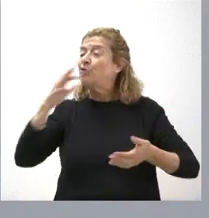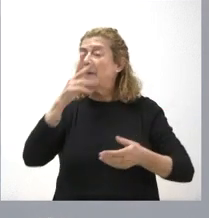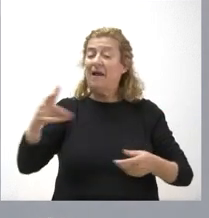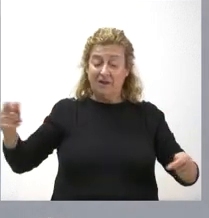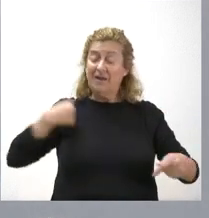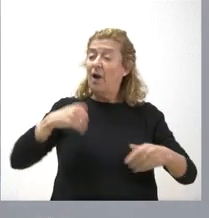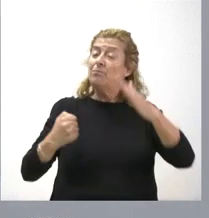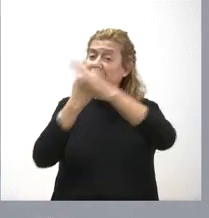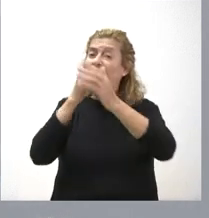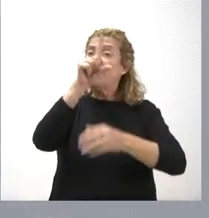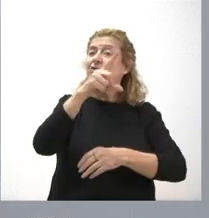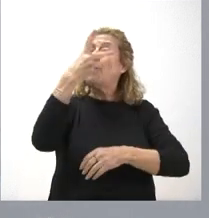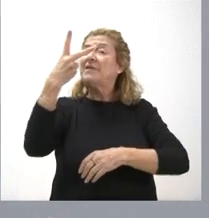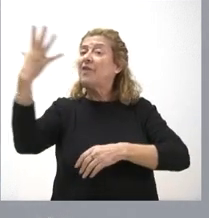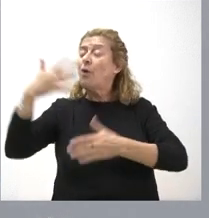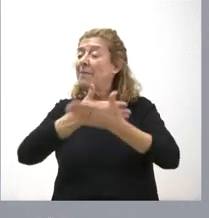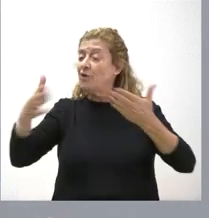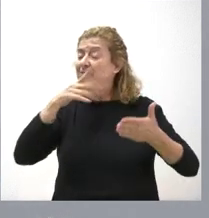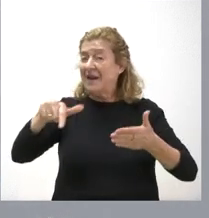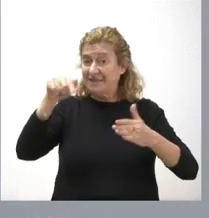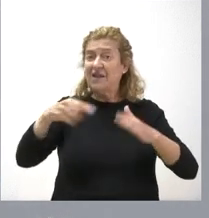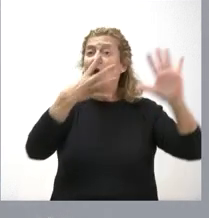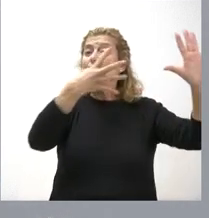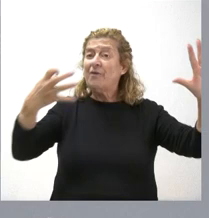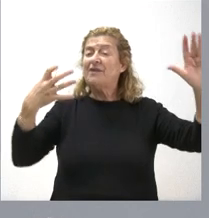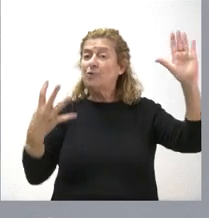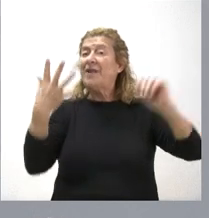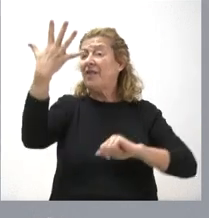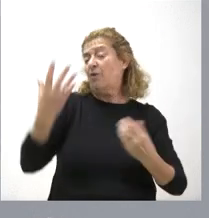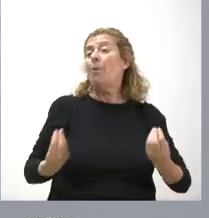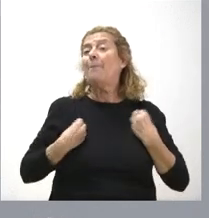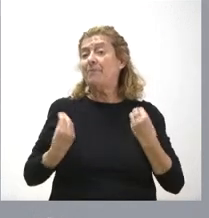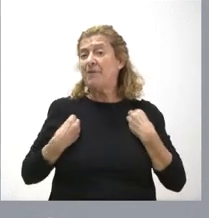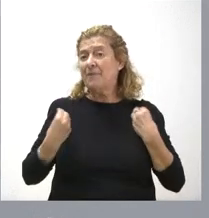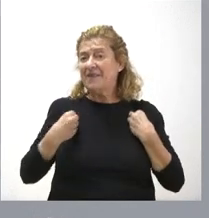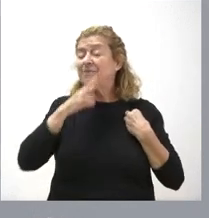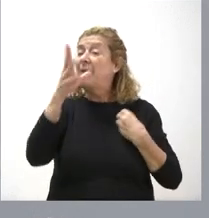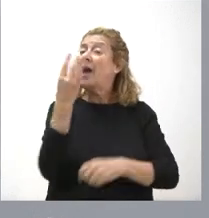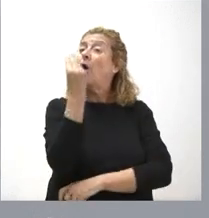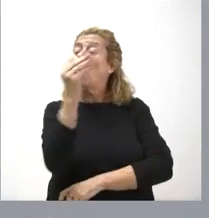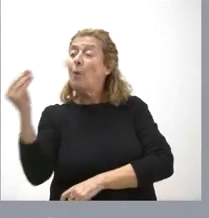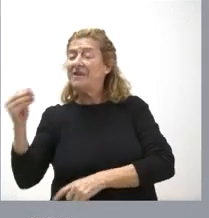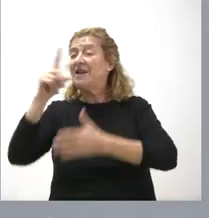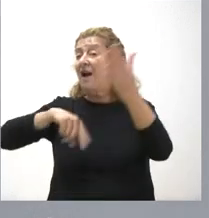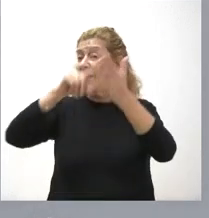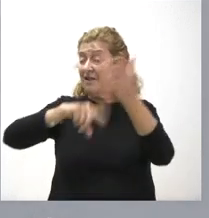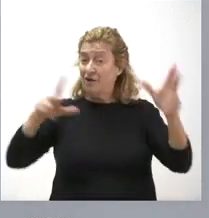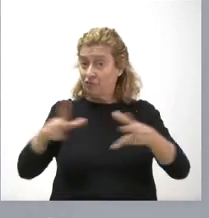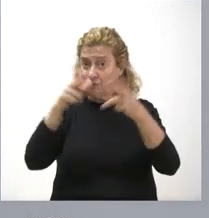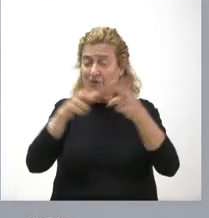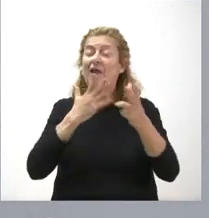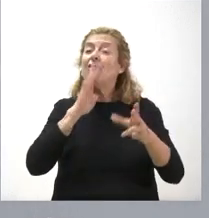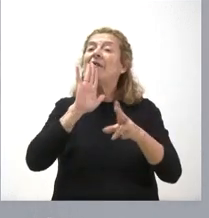millones de euros para estas 945 viviendas para jóvenes en alquiler social en